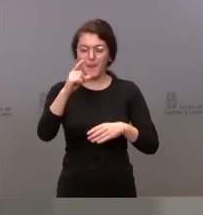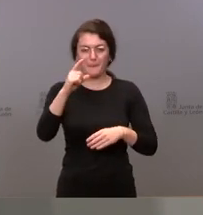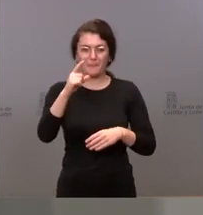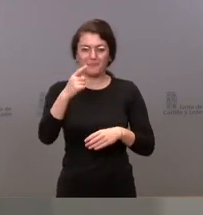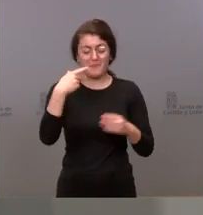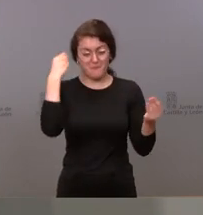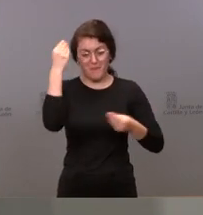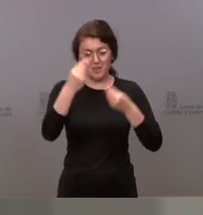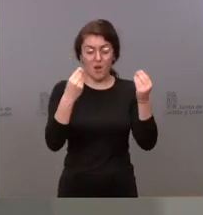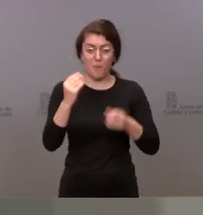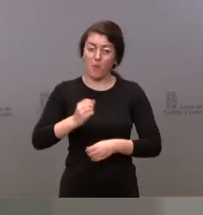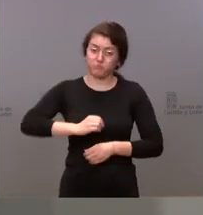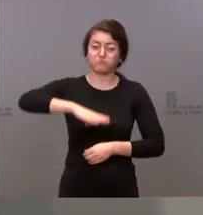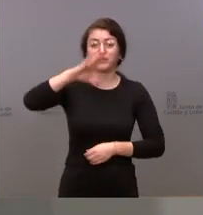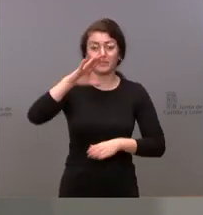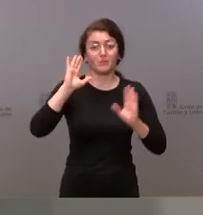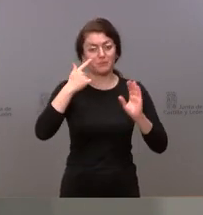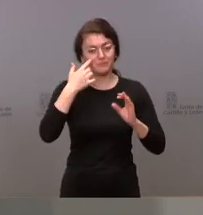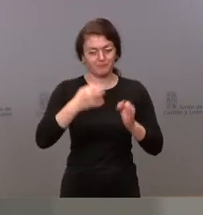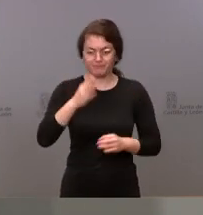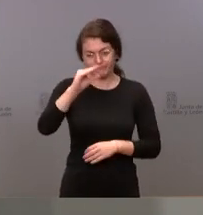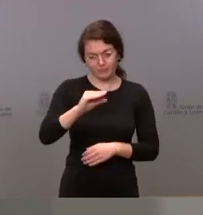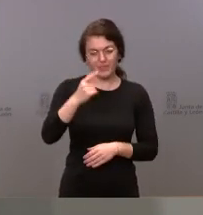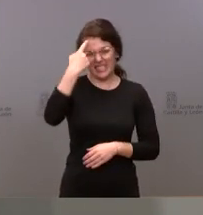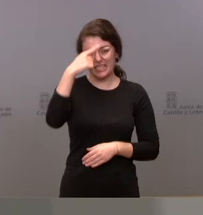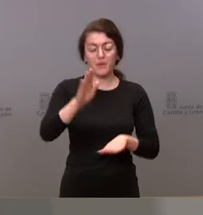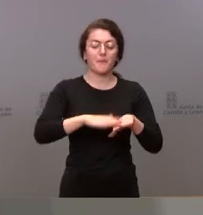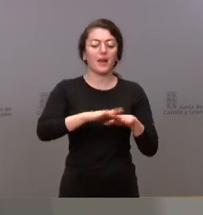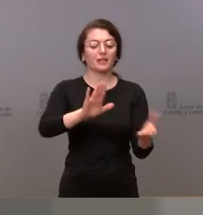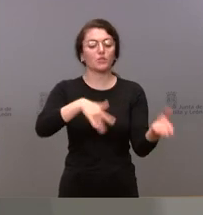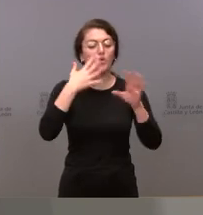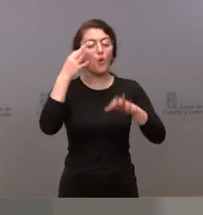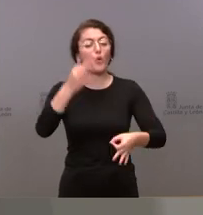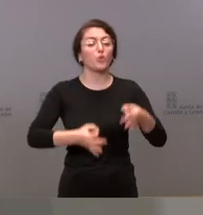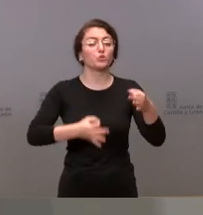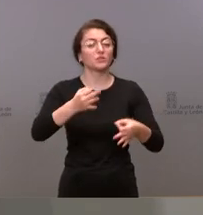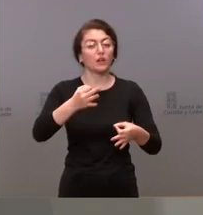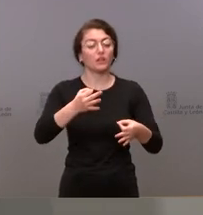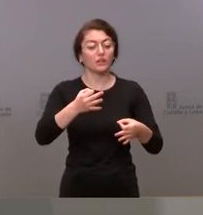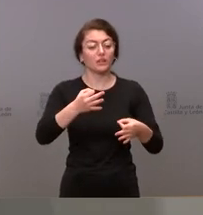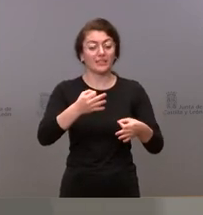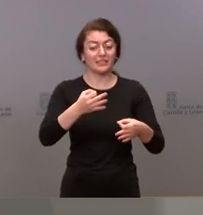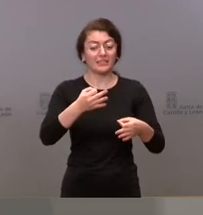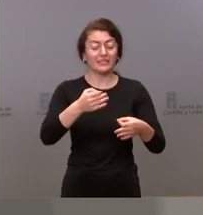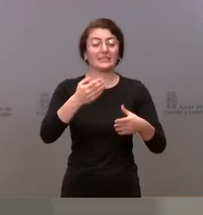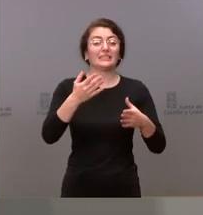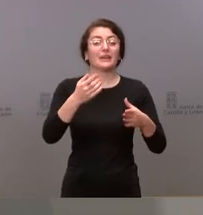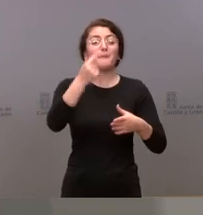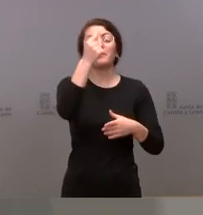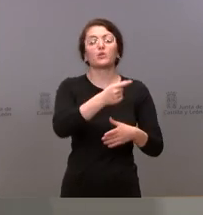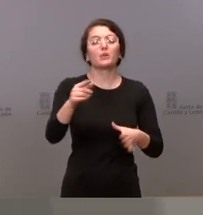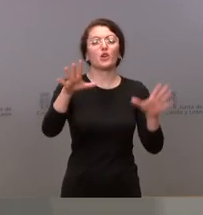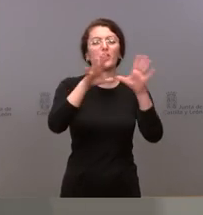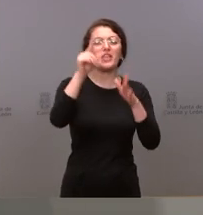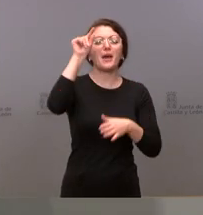para transición justa dentro del plan financiero plurianual de la Unión Europea ordinario hay 10.000 millones de euros a ellos incorporan